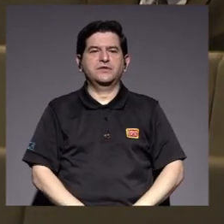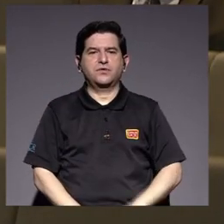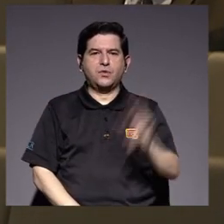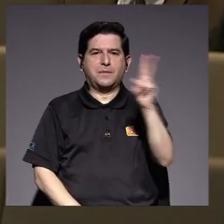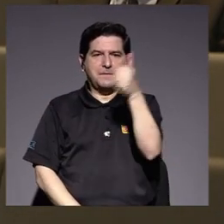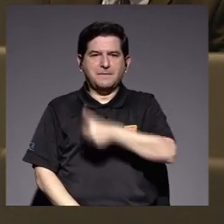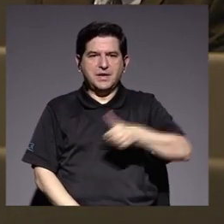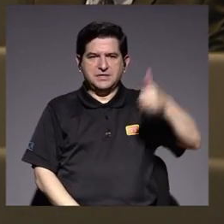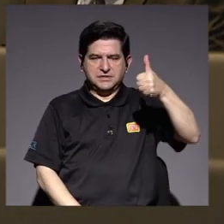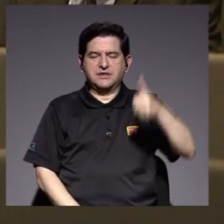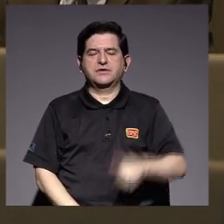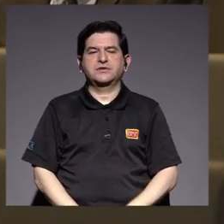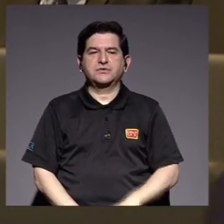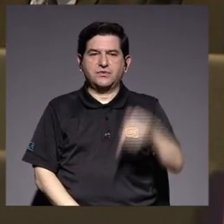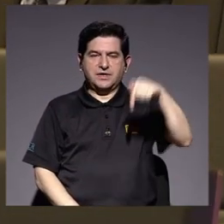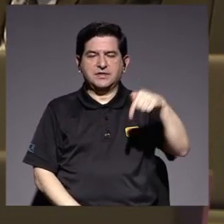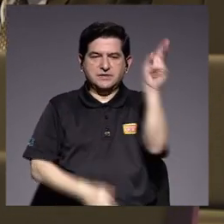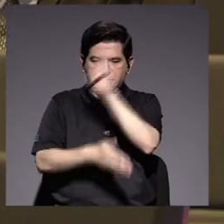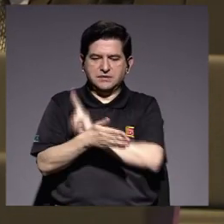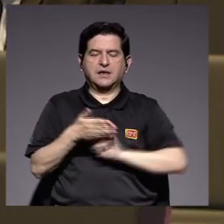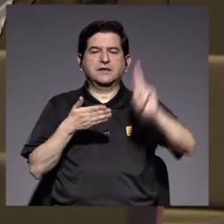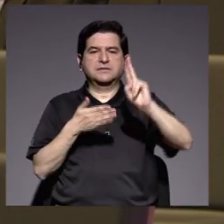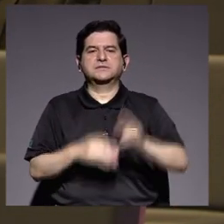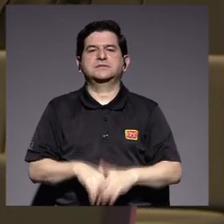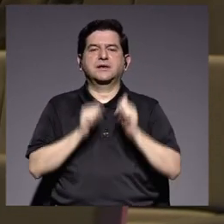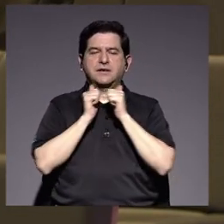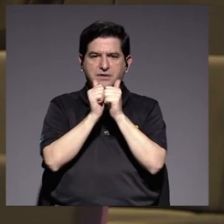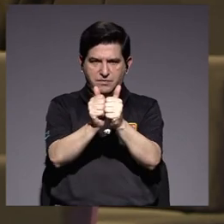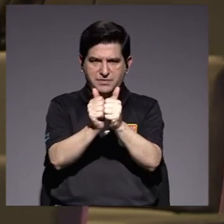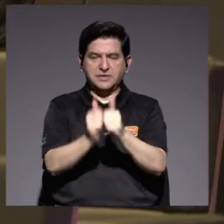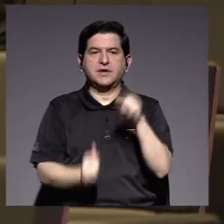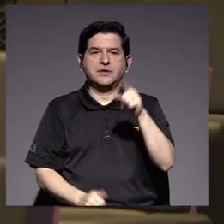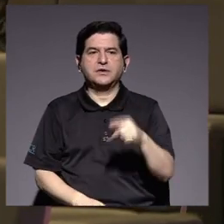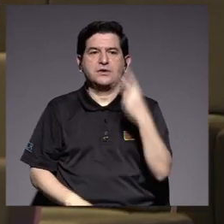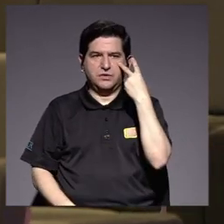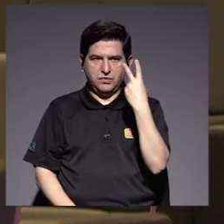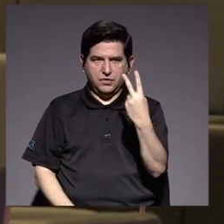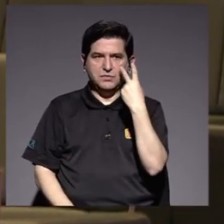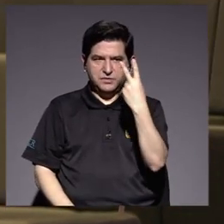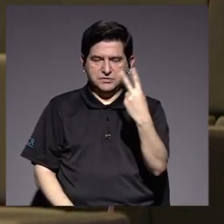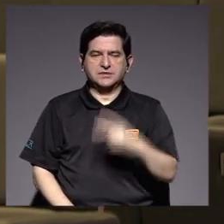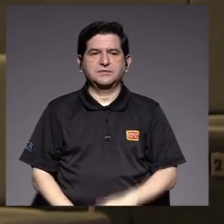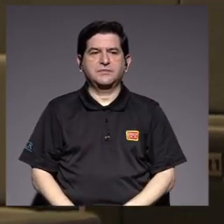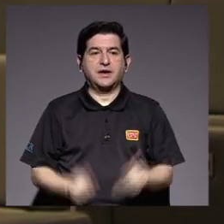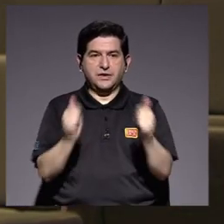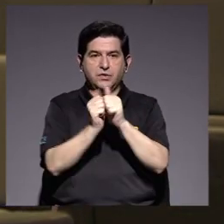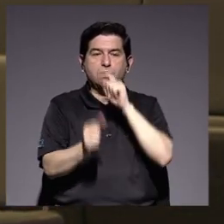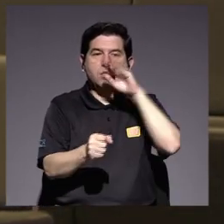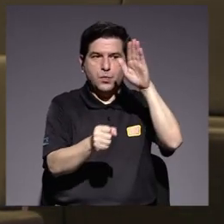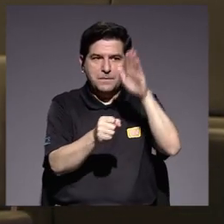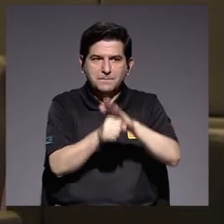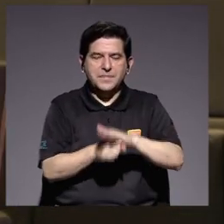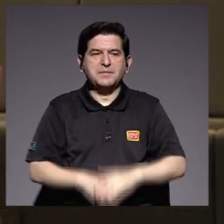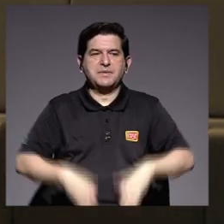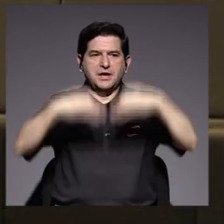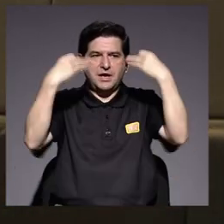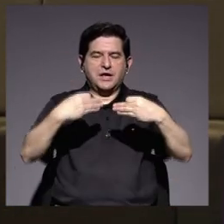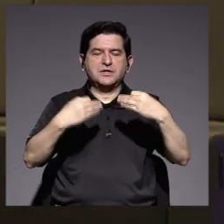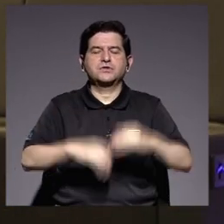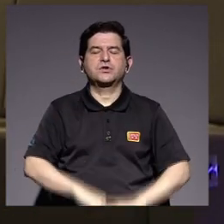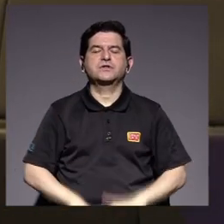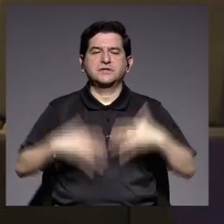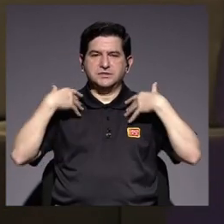vicerectores y vicerectoras de nuestra alma mater, que nos acompañan y como ustedes pueden observar, con el estricto apego a las medidas sanitarias